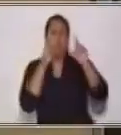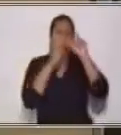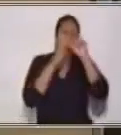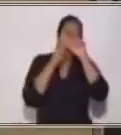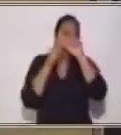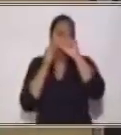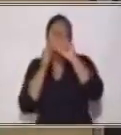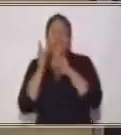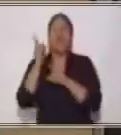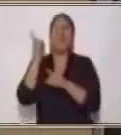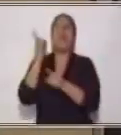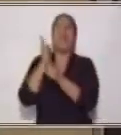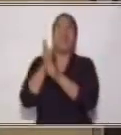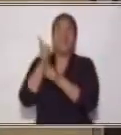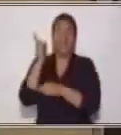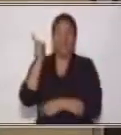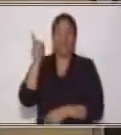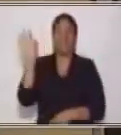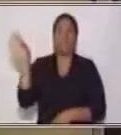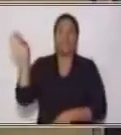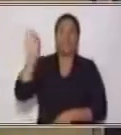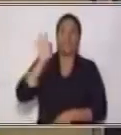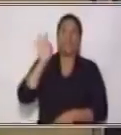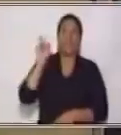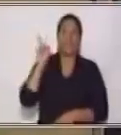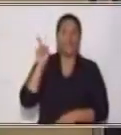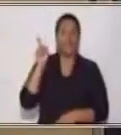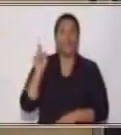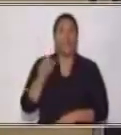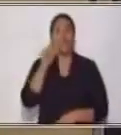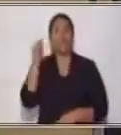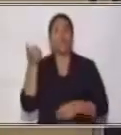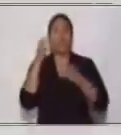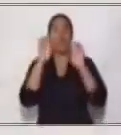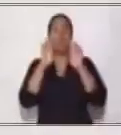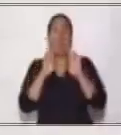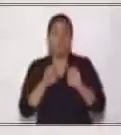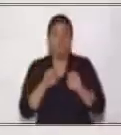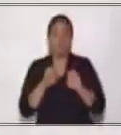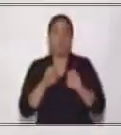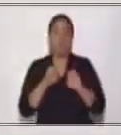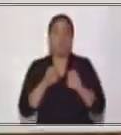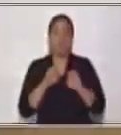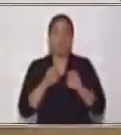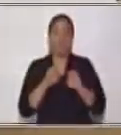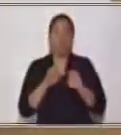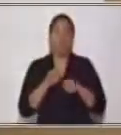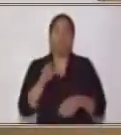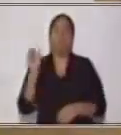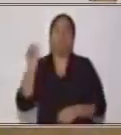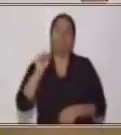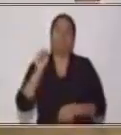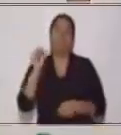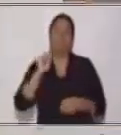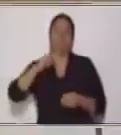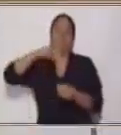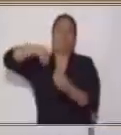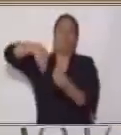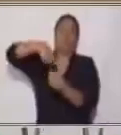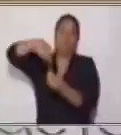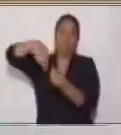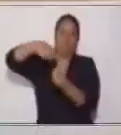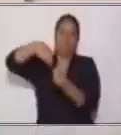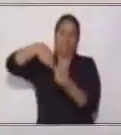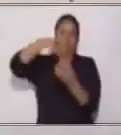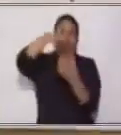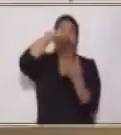Sí, aquí está. Muy bien. Que es otra persona también. Muy bien. De la familia. Es parte